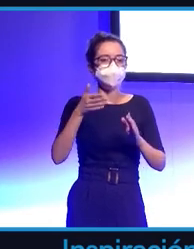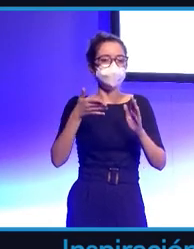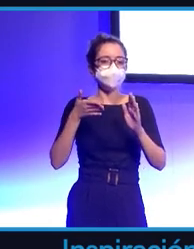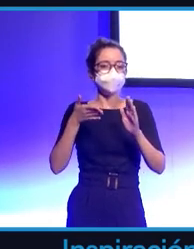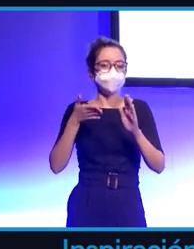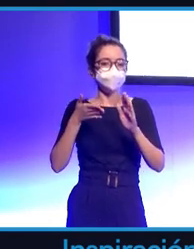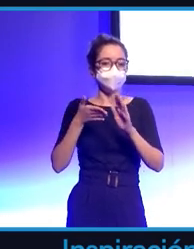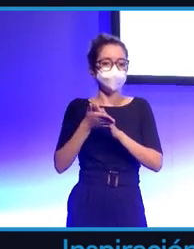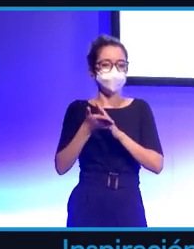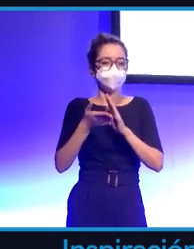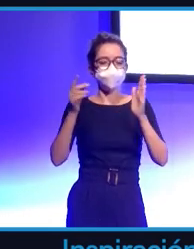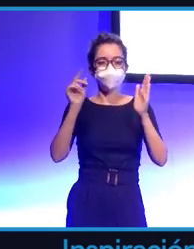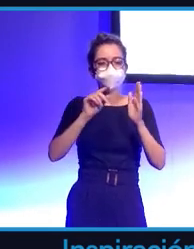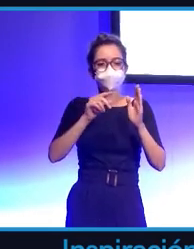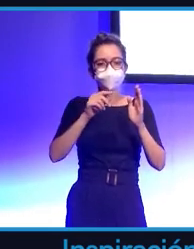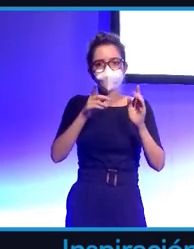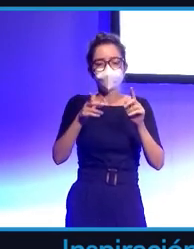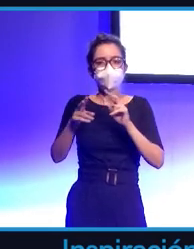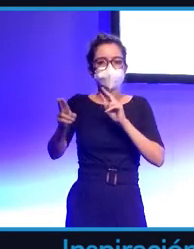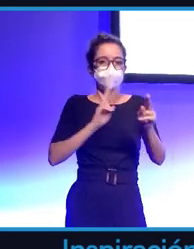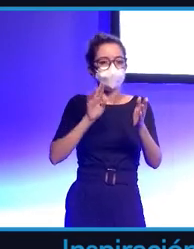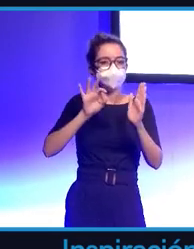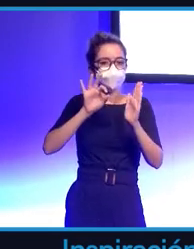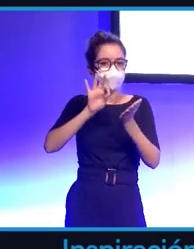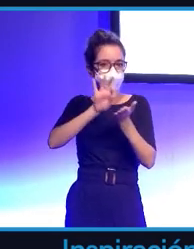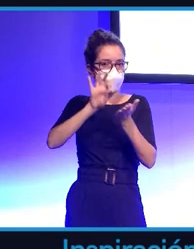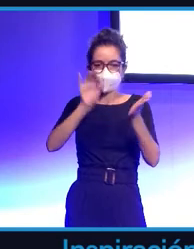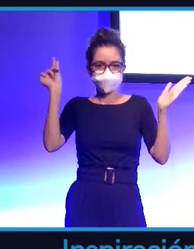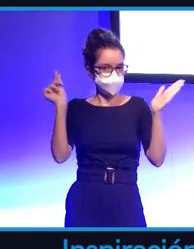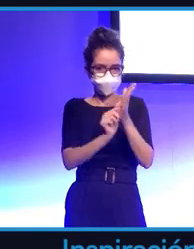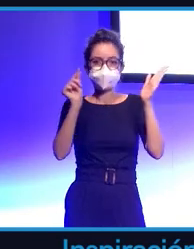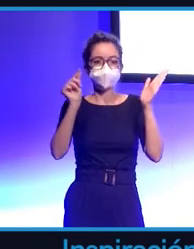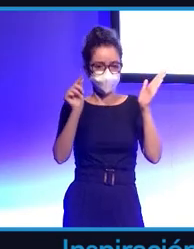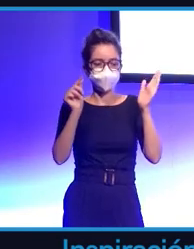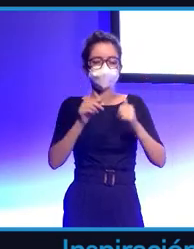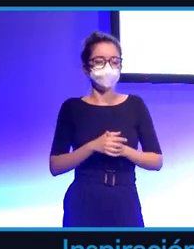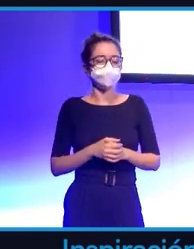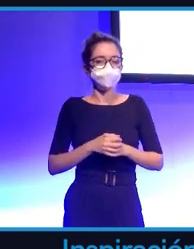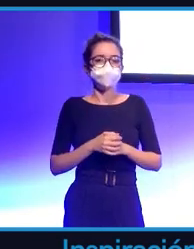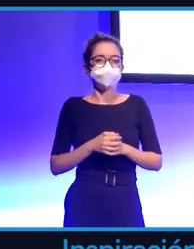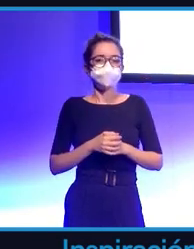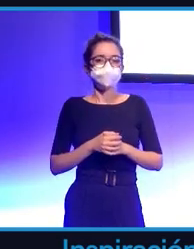a esa nube, digamos, la respuesta del servidor es prácticamente inmediata, tiene muy poco